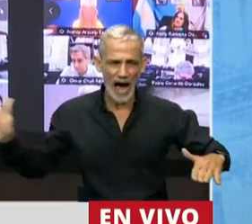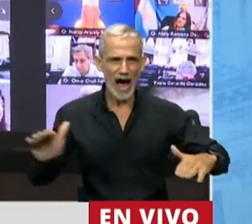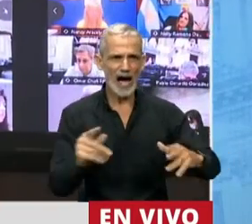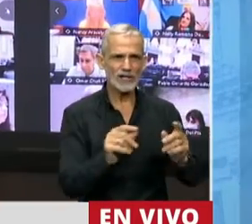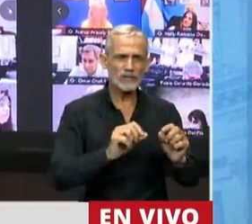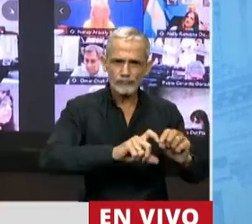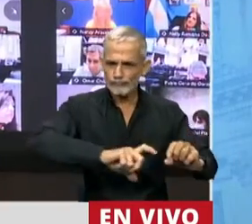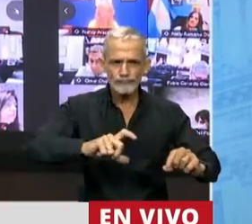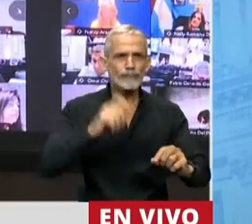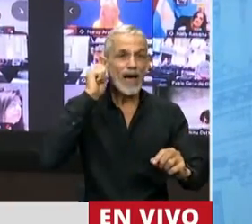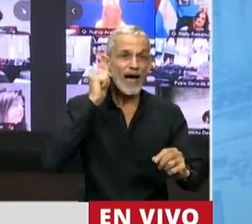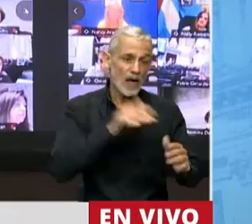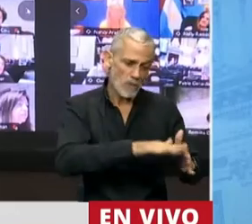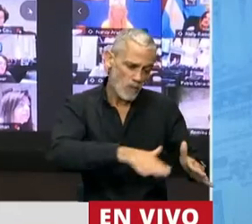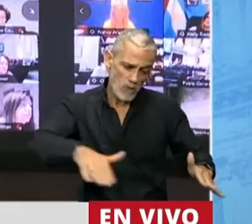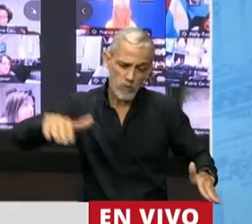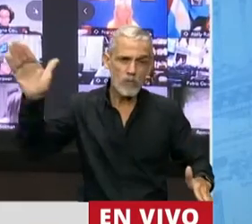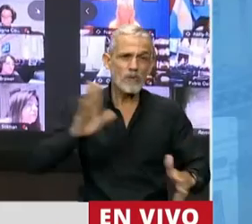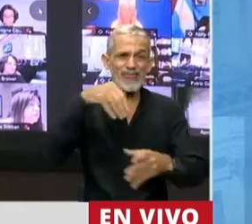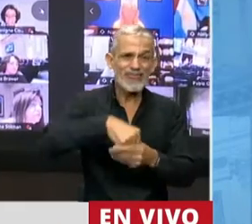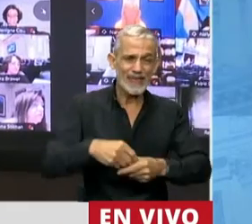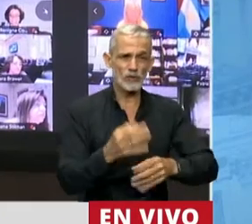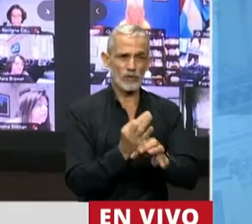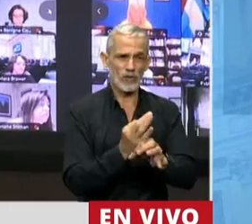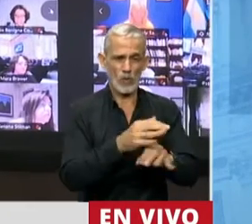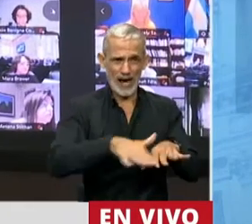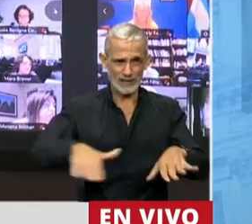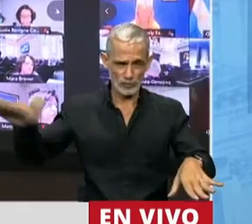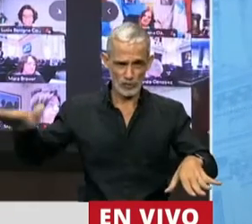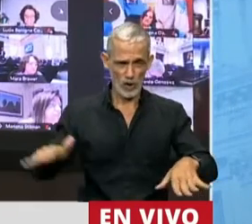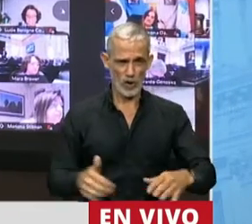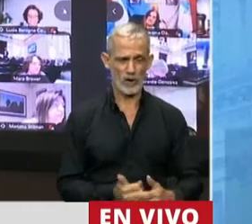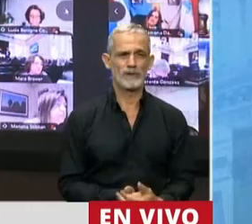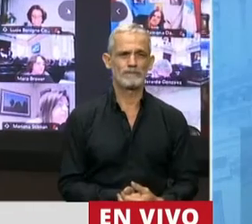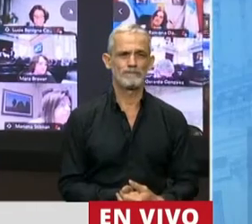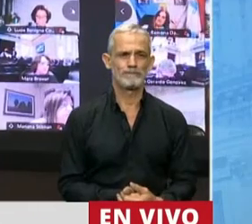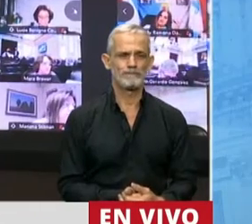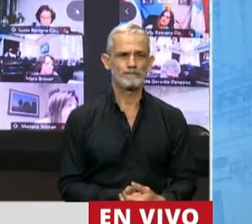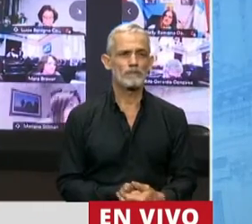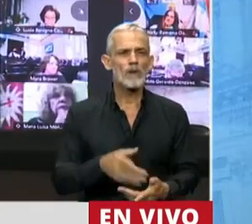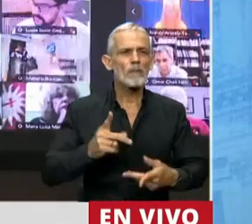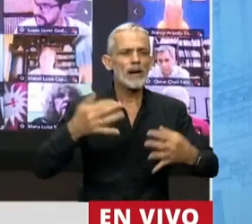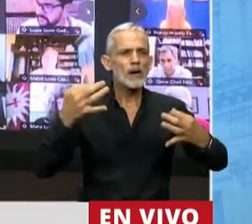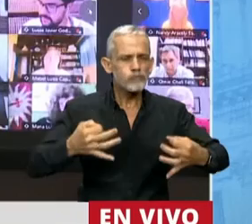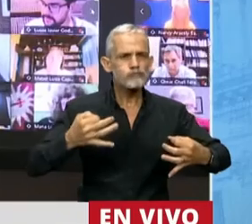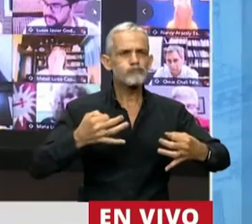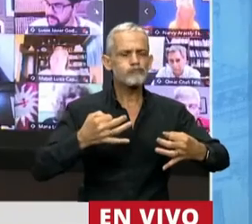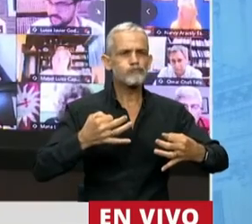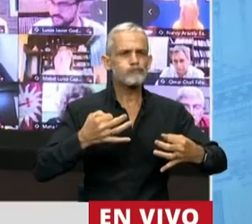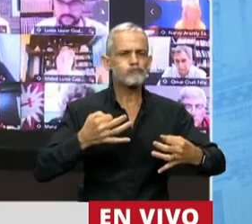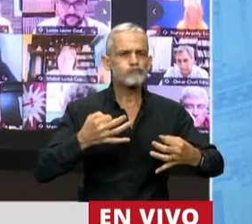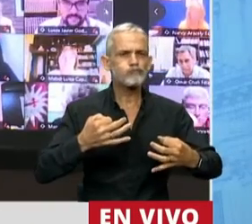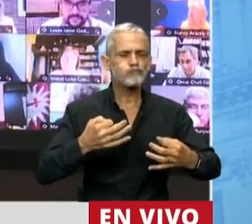recorrido de un estudiante para el cumplimiento de